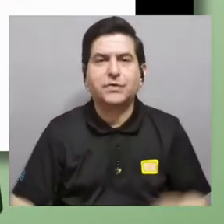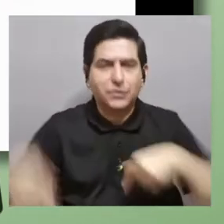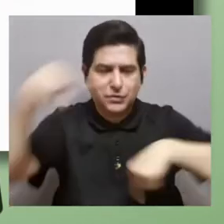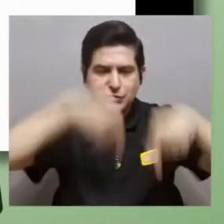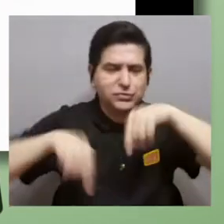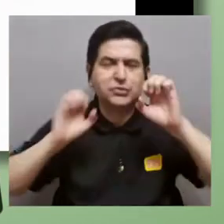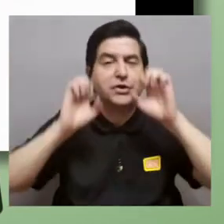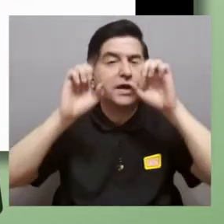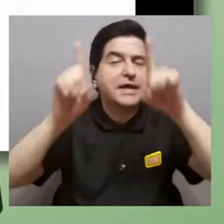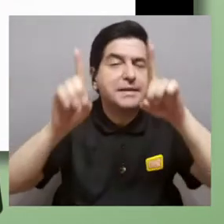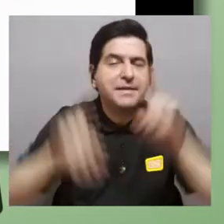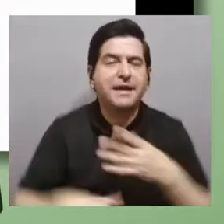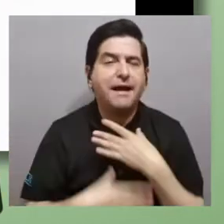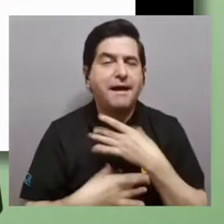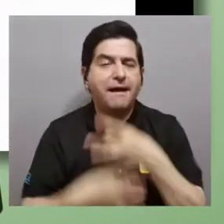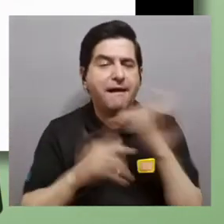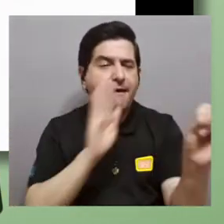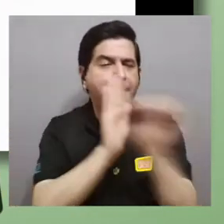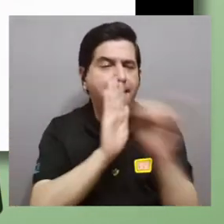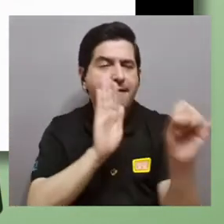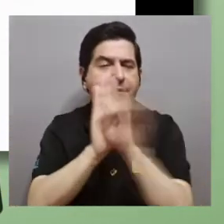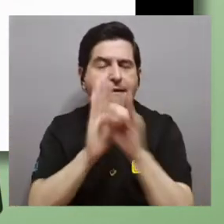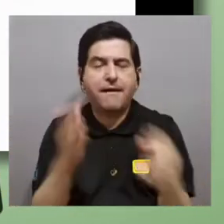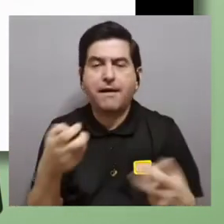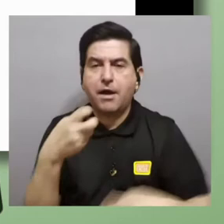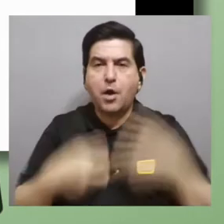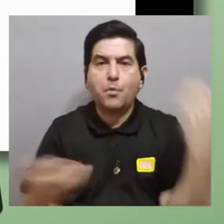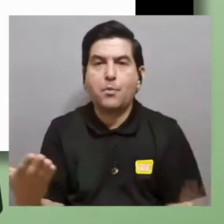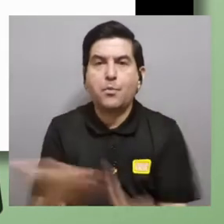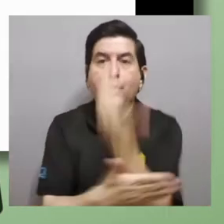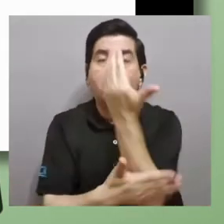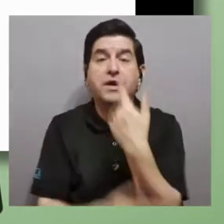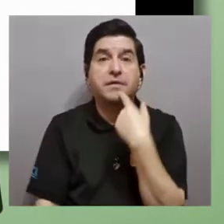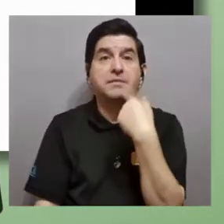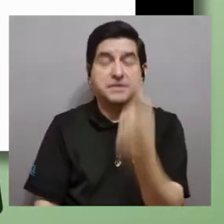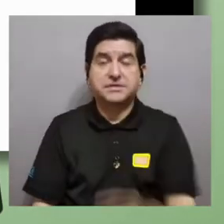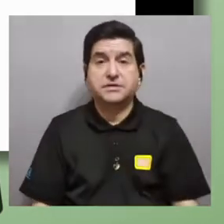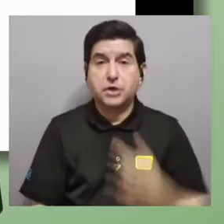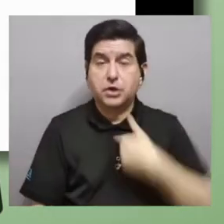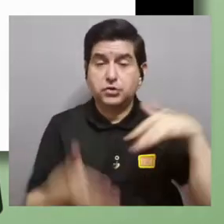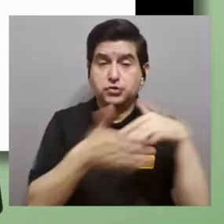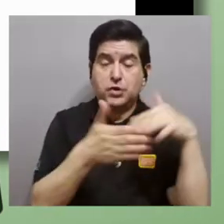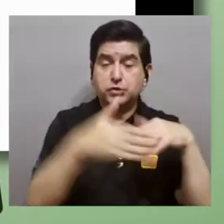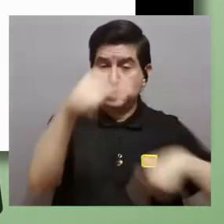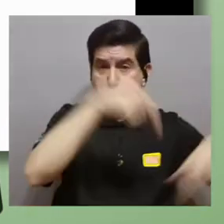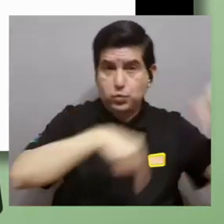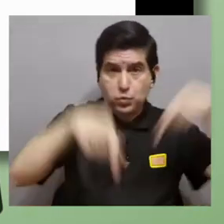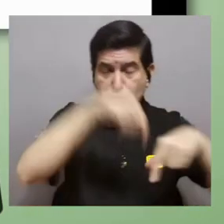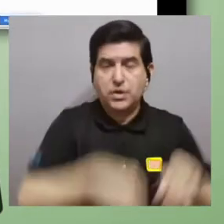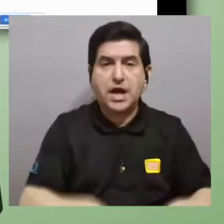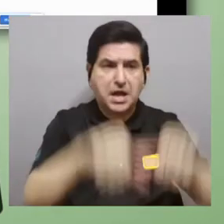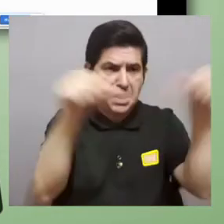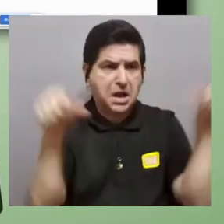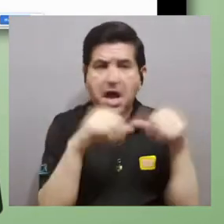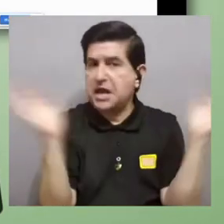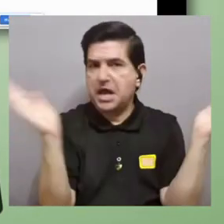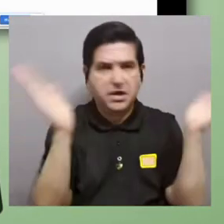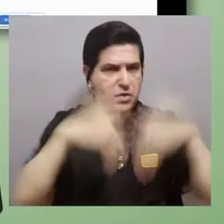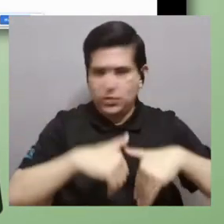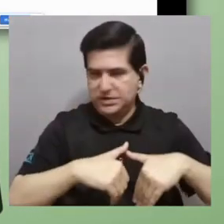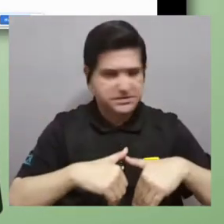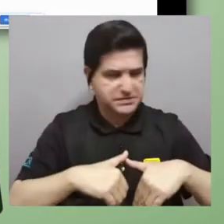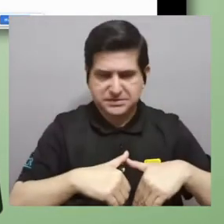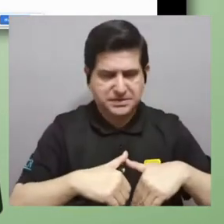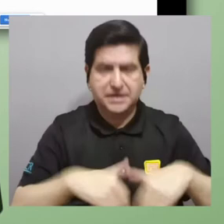química educacional nos interesa identificar problemas nuevos y tengo que decirles que cuando yo estudiaba química este campo ni siquiera